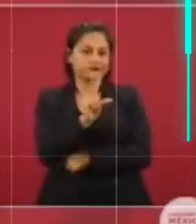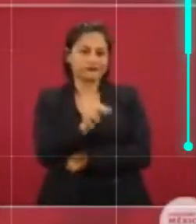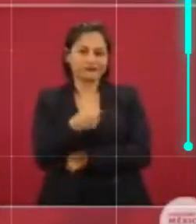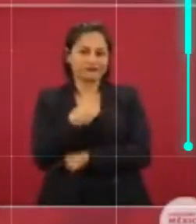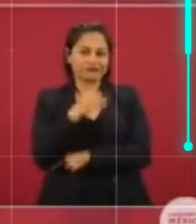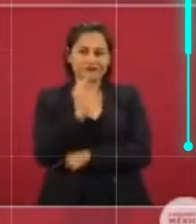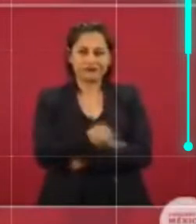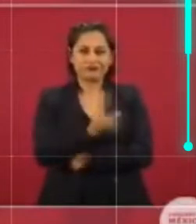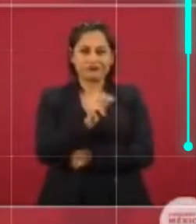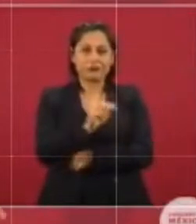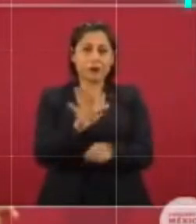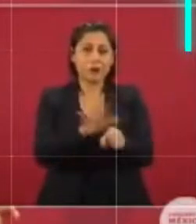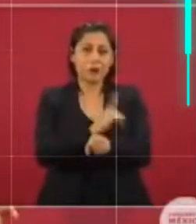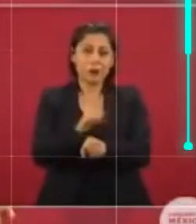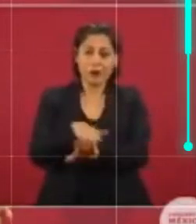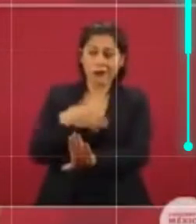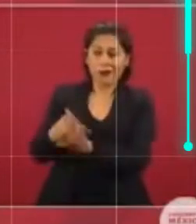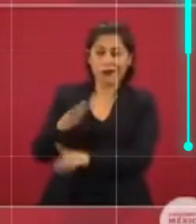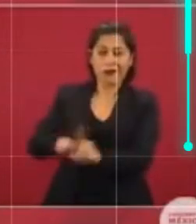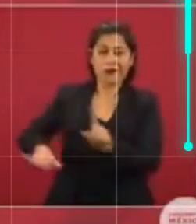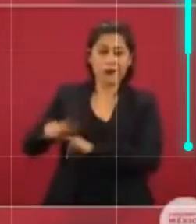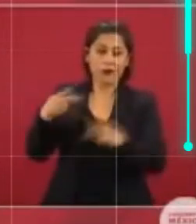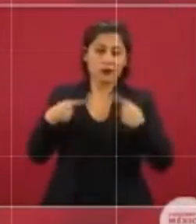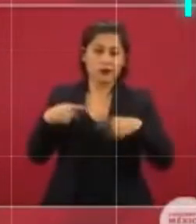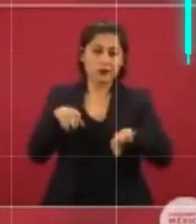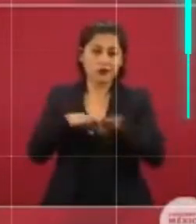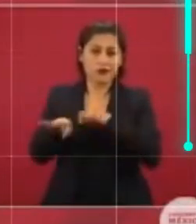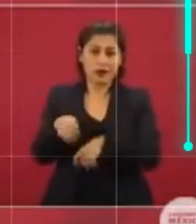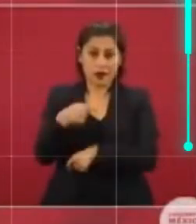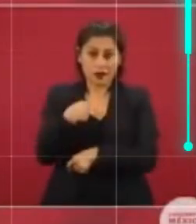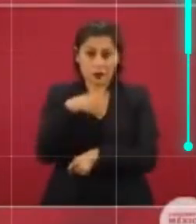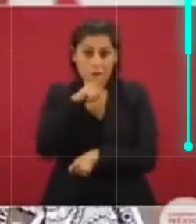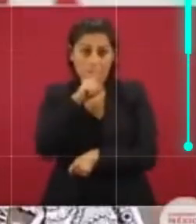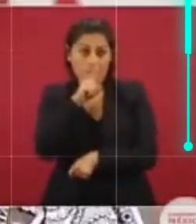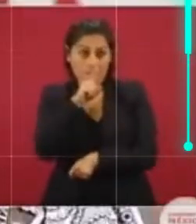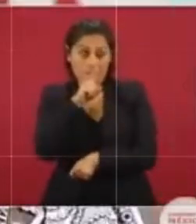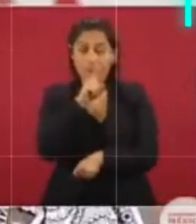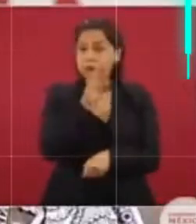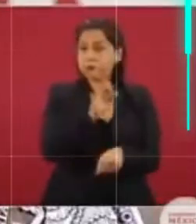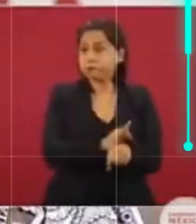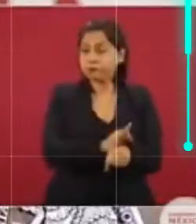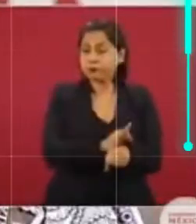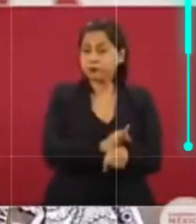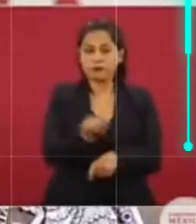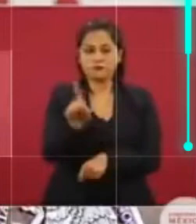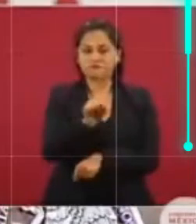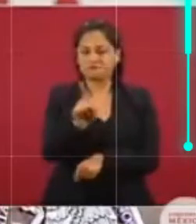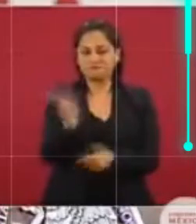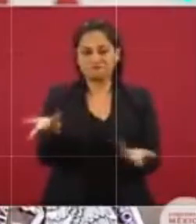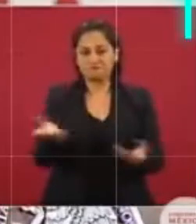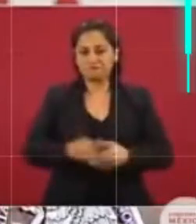No soy encubridor para que mejor